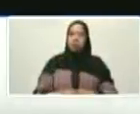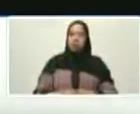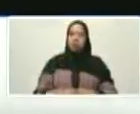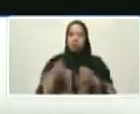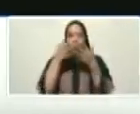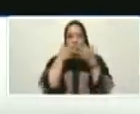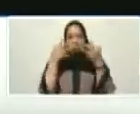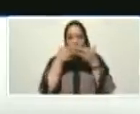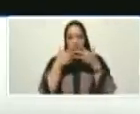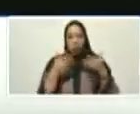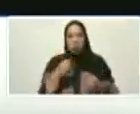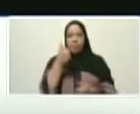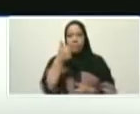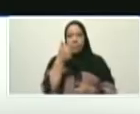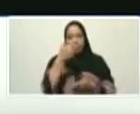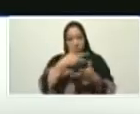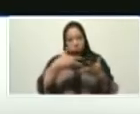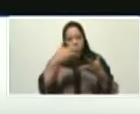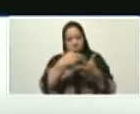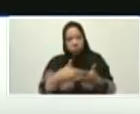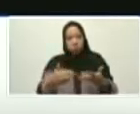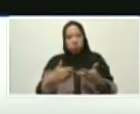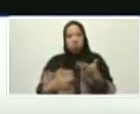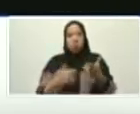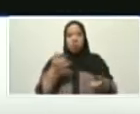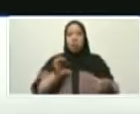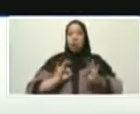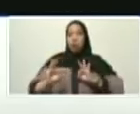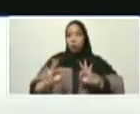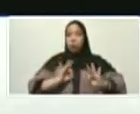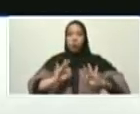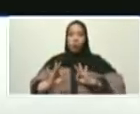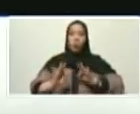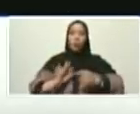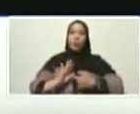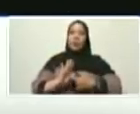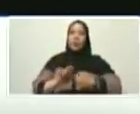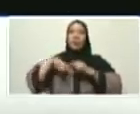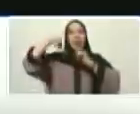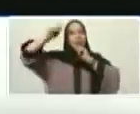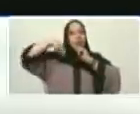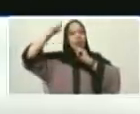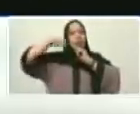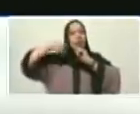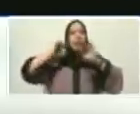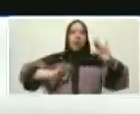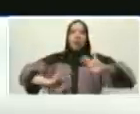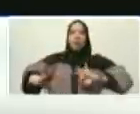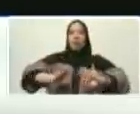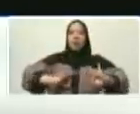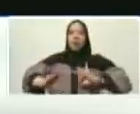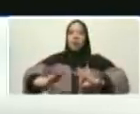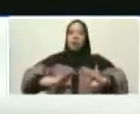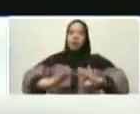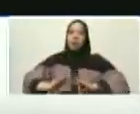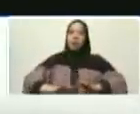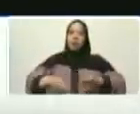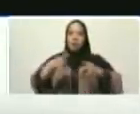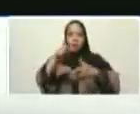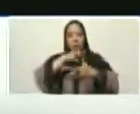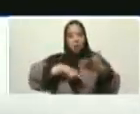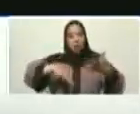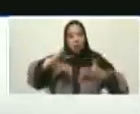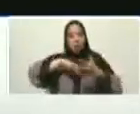bien escrita bien actuada que el cine que el teatro que la literatura que la